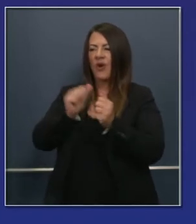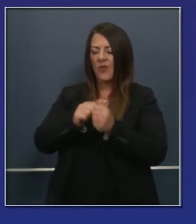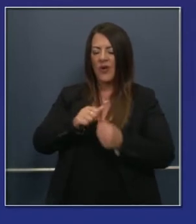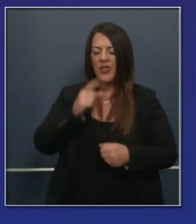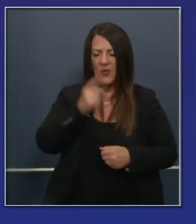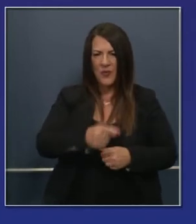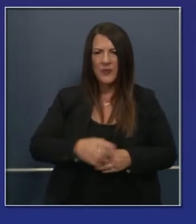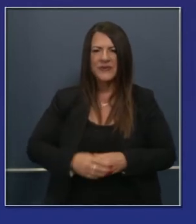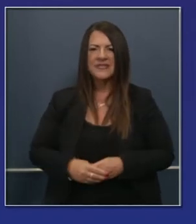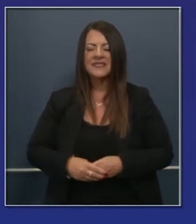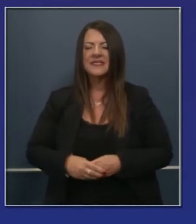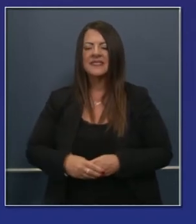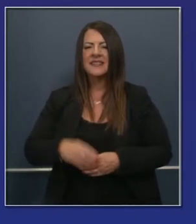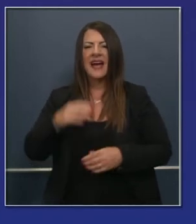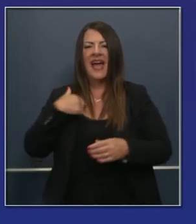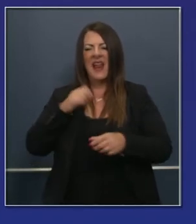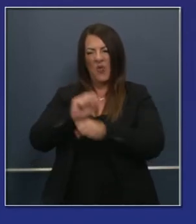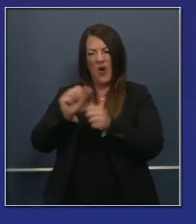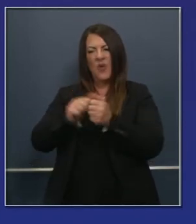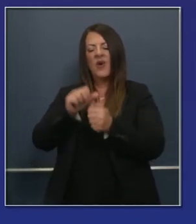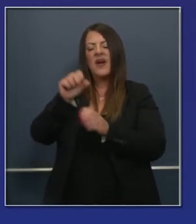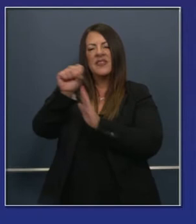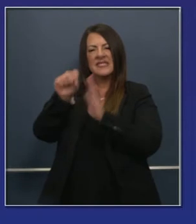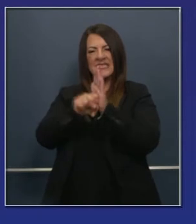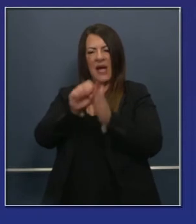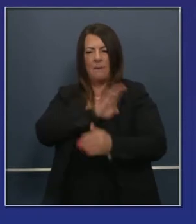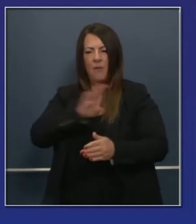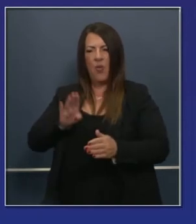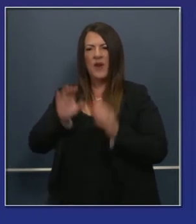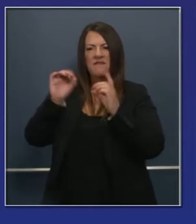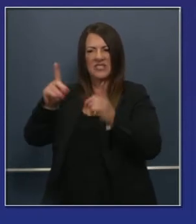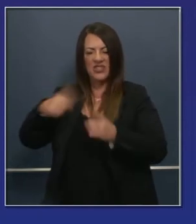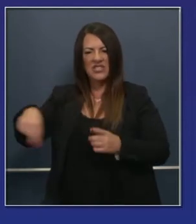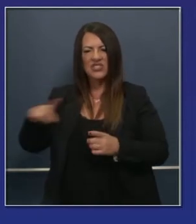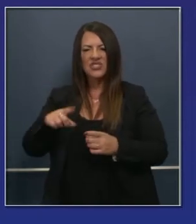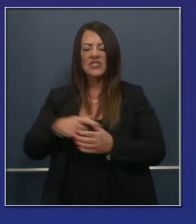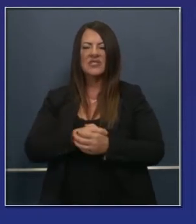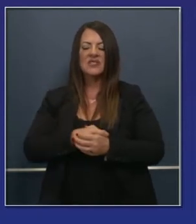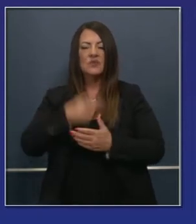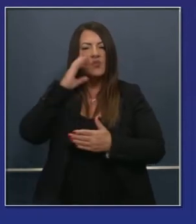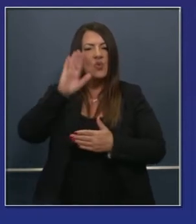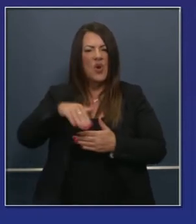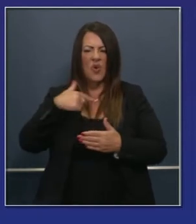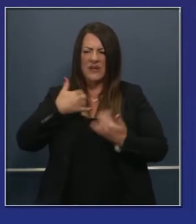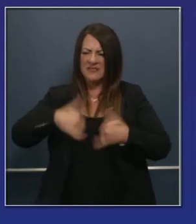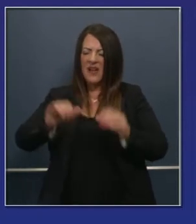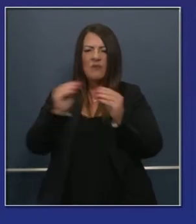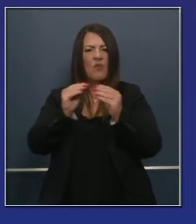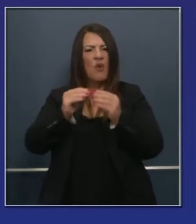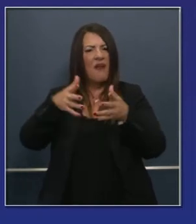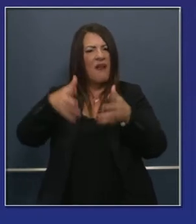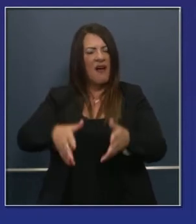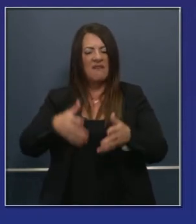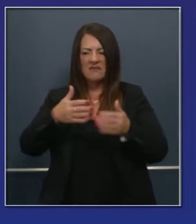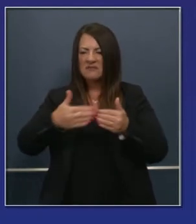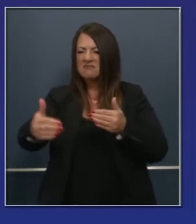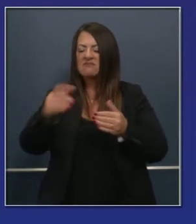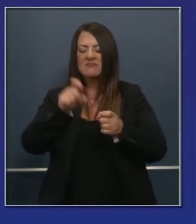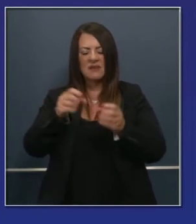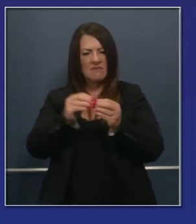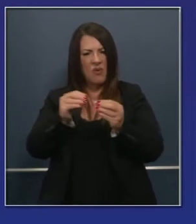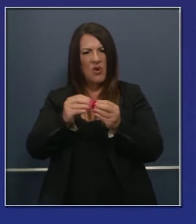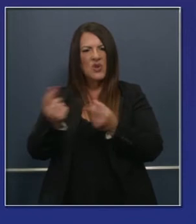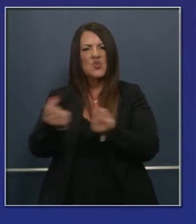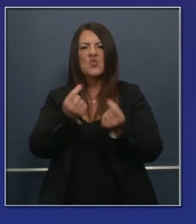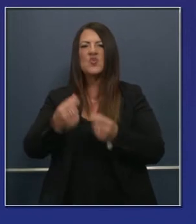usted y con la legislatura y la Junta de Educación del Estado en hacer lo que tenemos que hacer y que, en mi opinión,